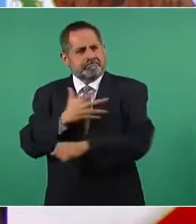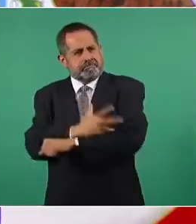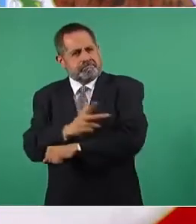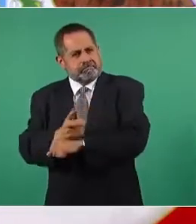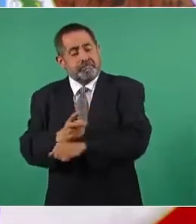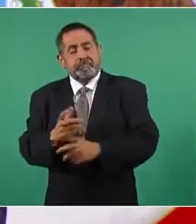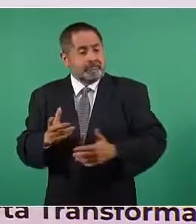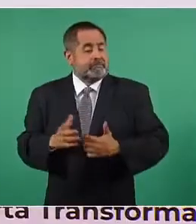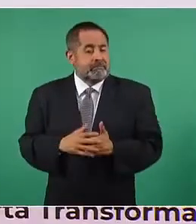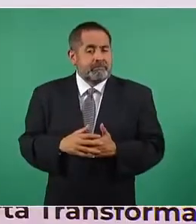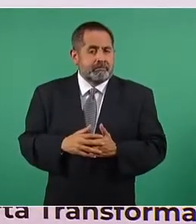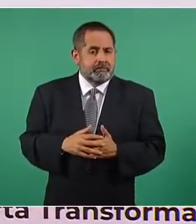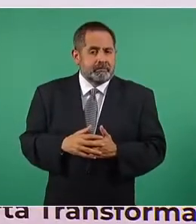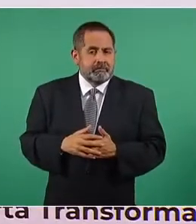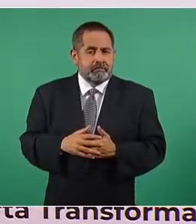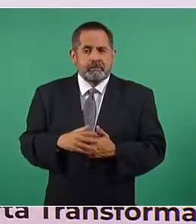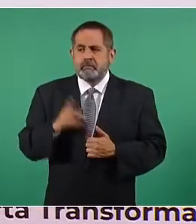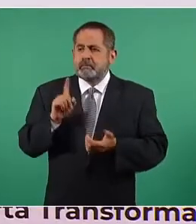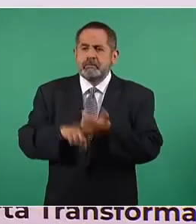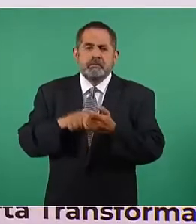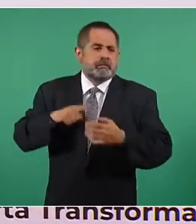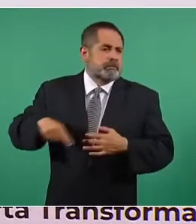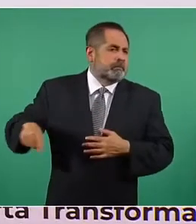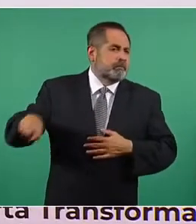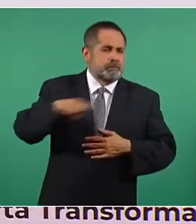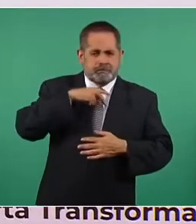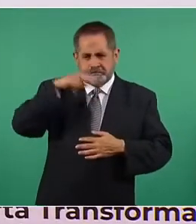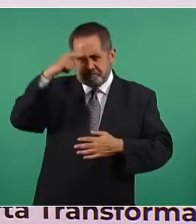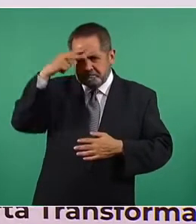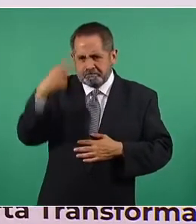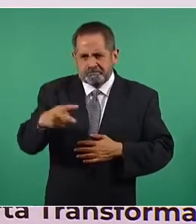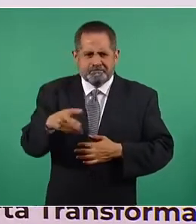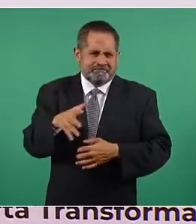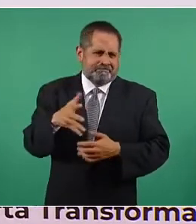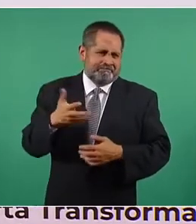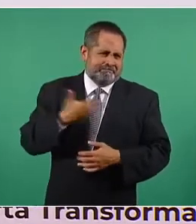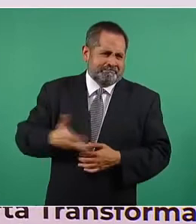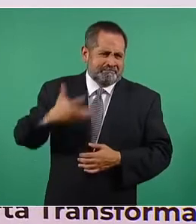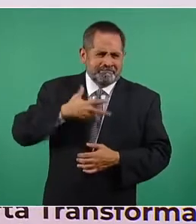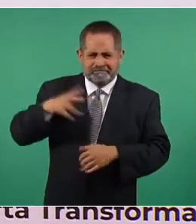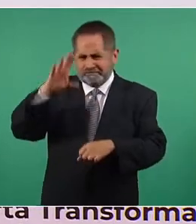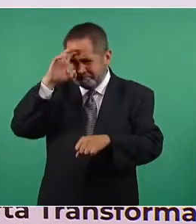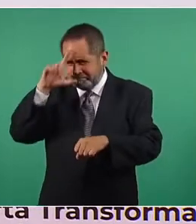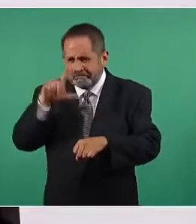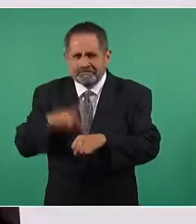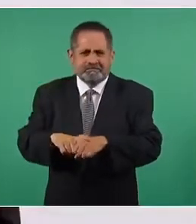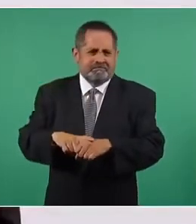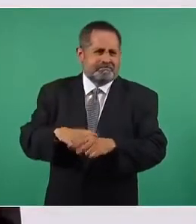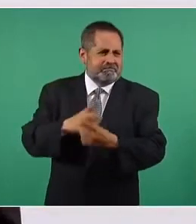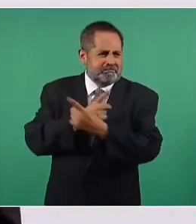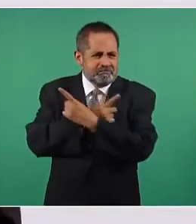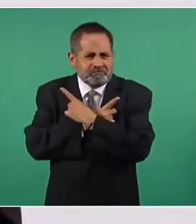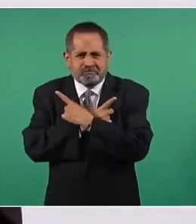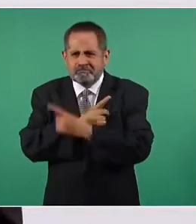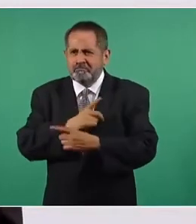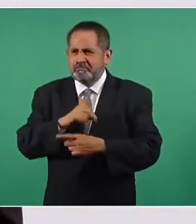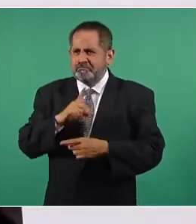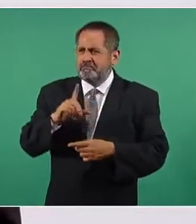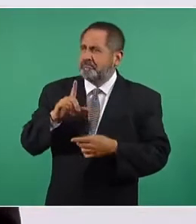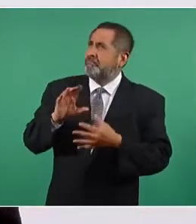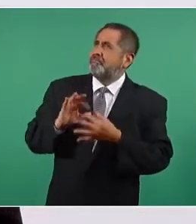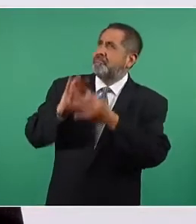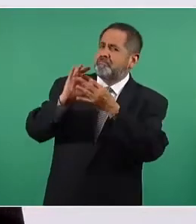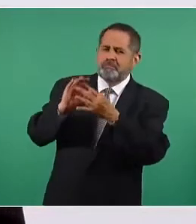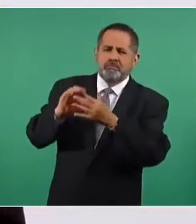de la gran reserva de valores culturales, morales y espirituales que heredamos